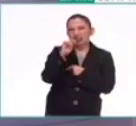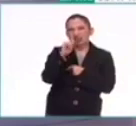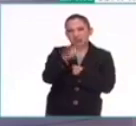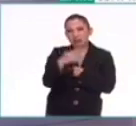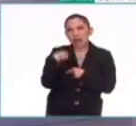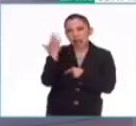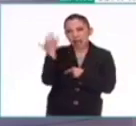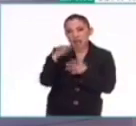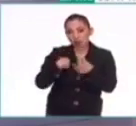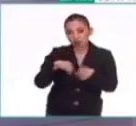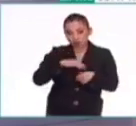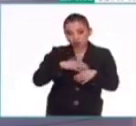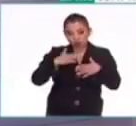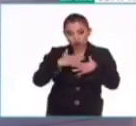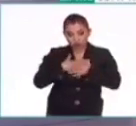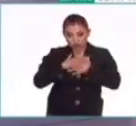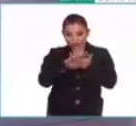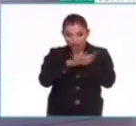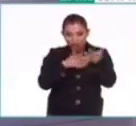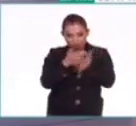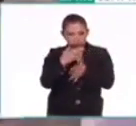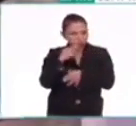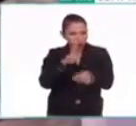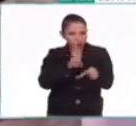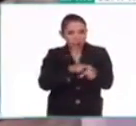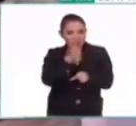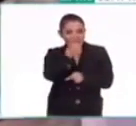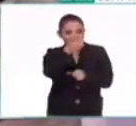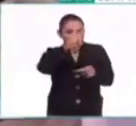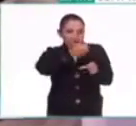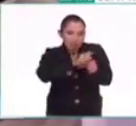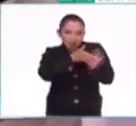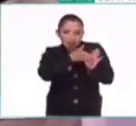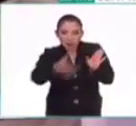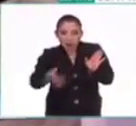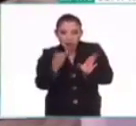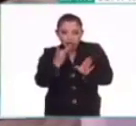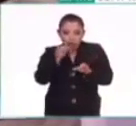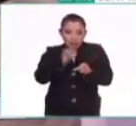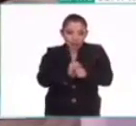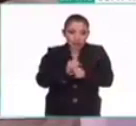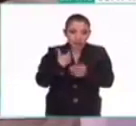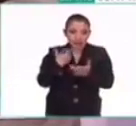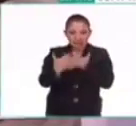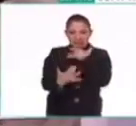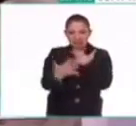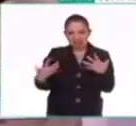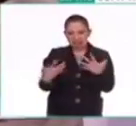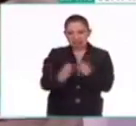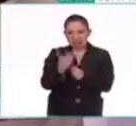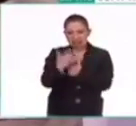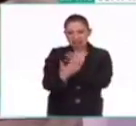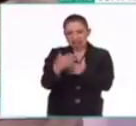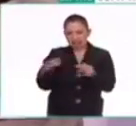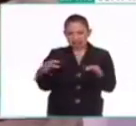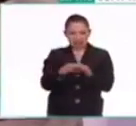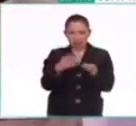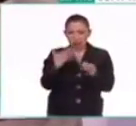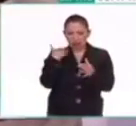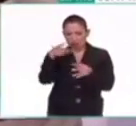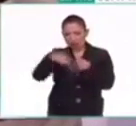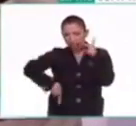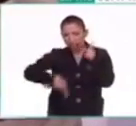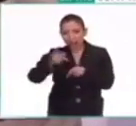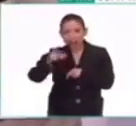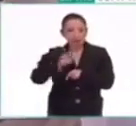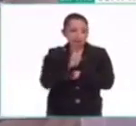comentado que el nuestro, pues son semanas de siete días, pero dos semanas no hacen quince, que es una quincena. Y tenemos